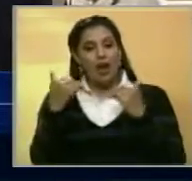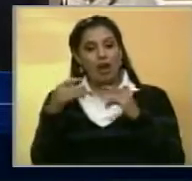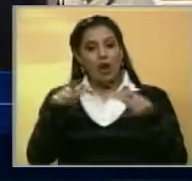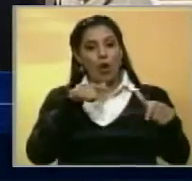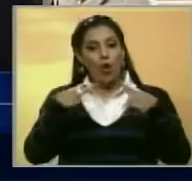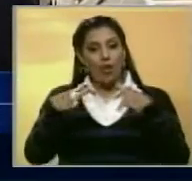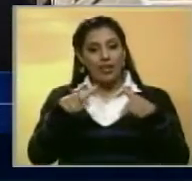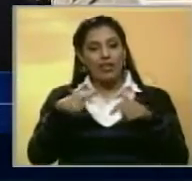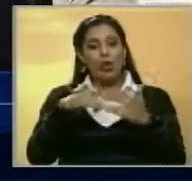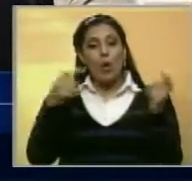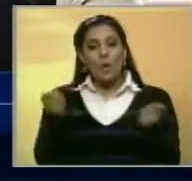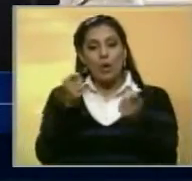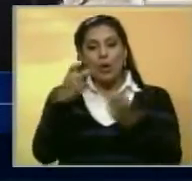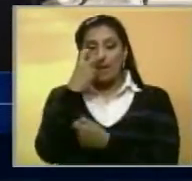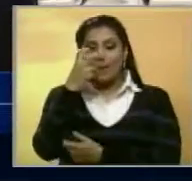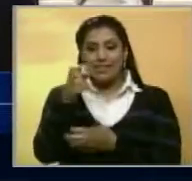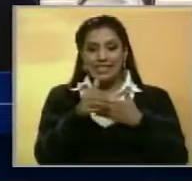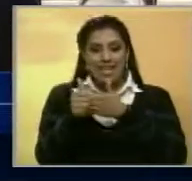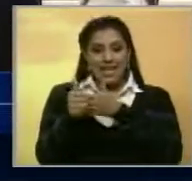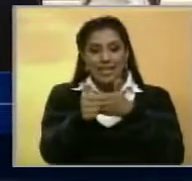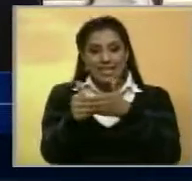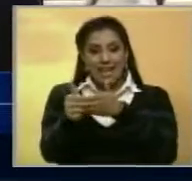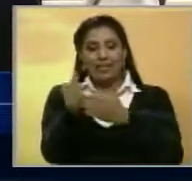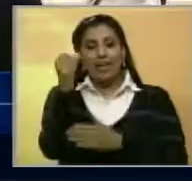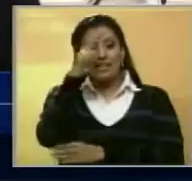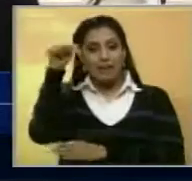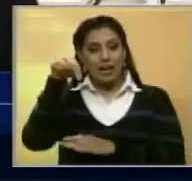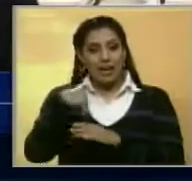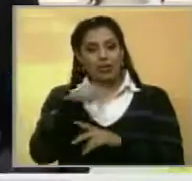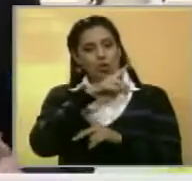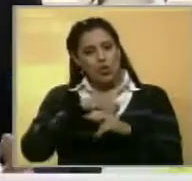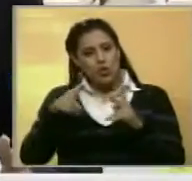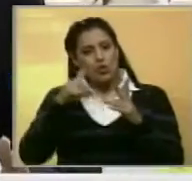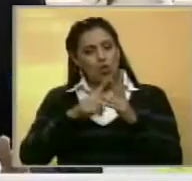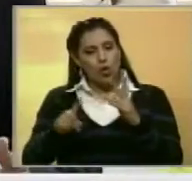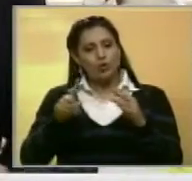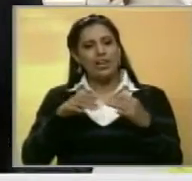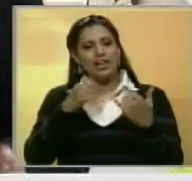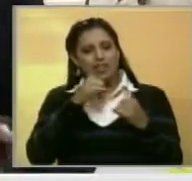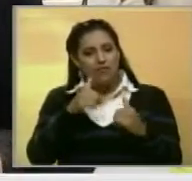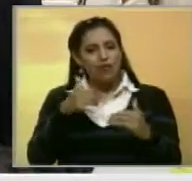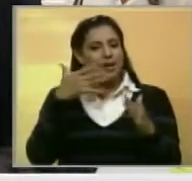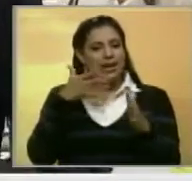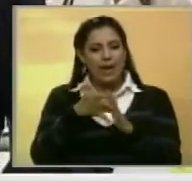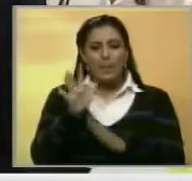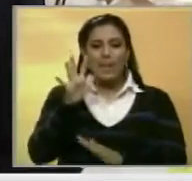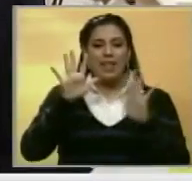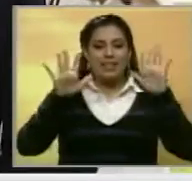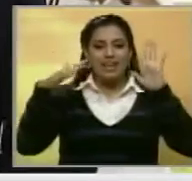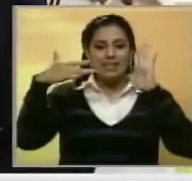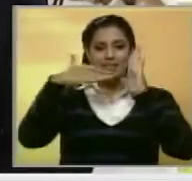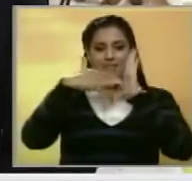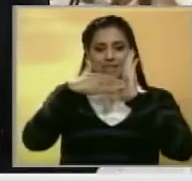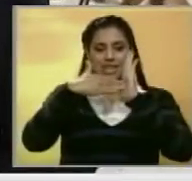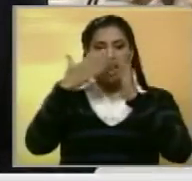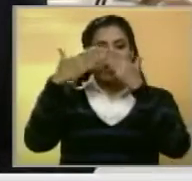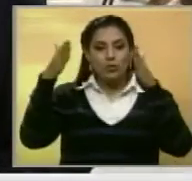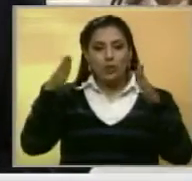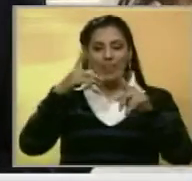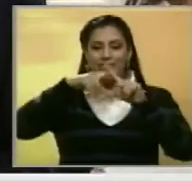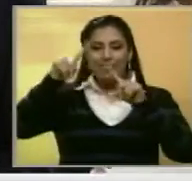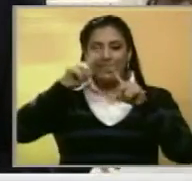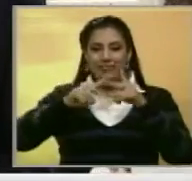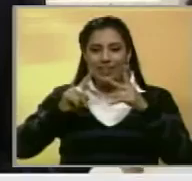y coordinadora del programa de visitas guiadas a la Asamblea Nacional, entre otros asuntos, está informando que más de 10.000 alumnos de